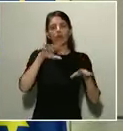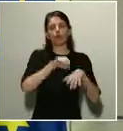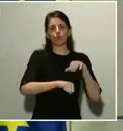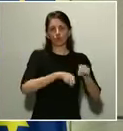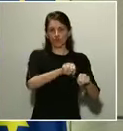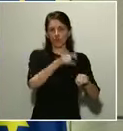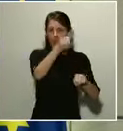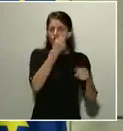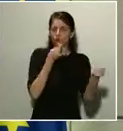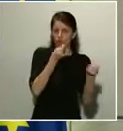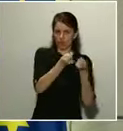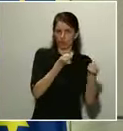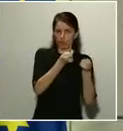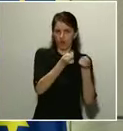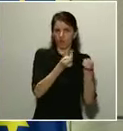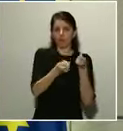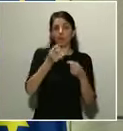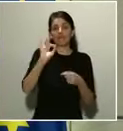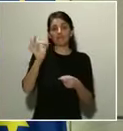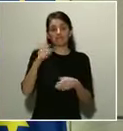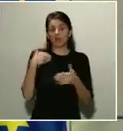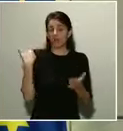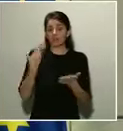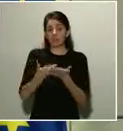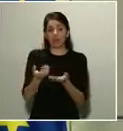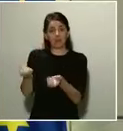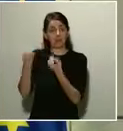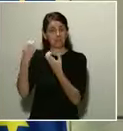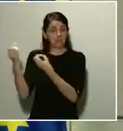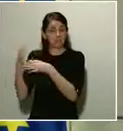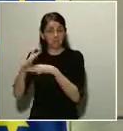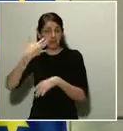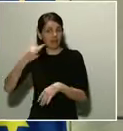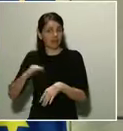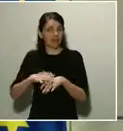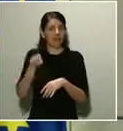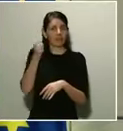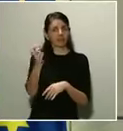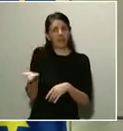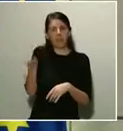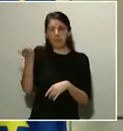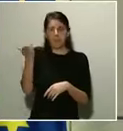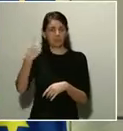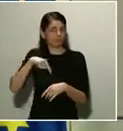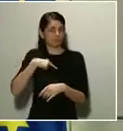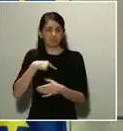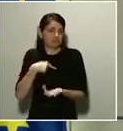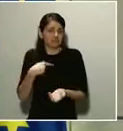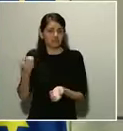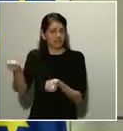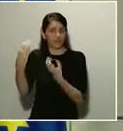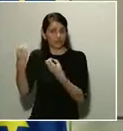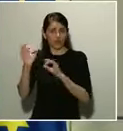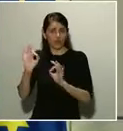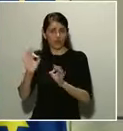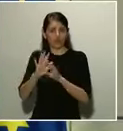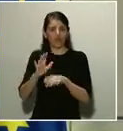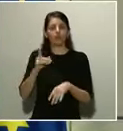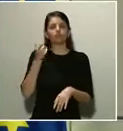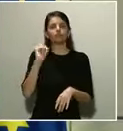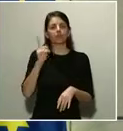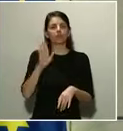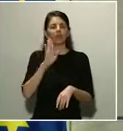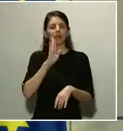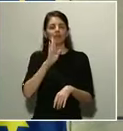información de que disponemos, no se ha significado en estos días y yo creo que, al contrario, lo que se ha significado es, como antes decía, una fluidez